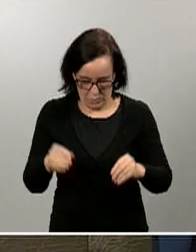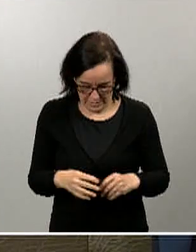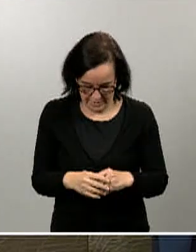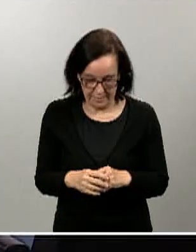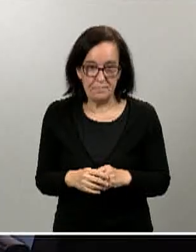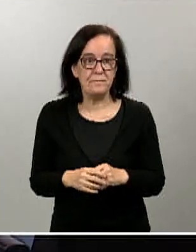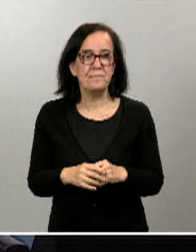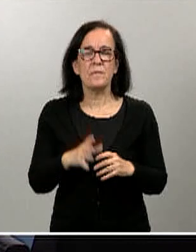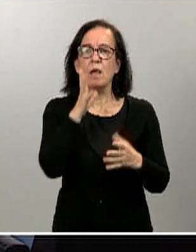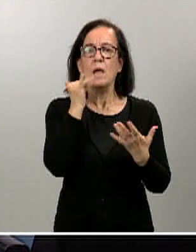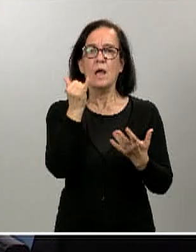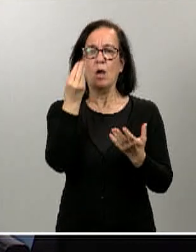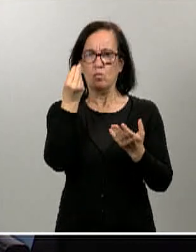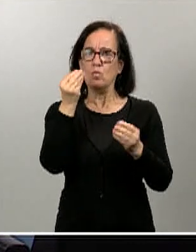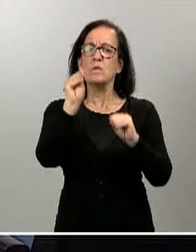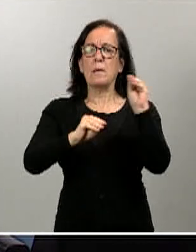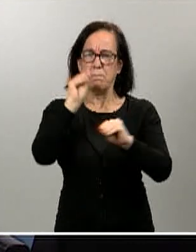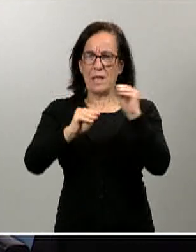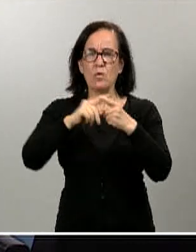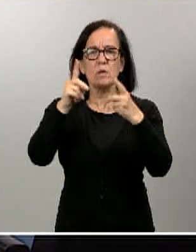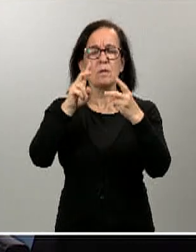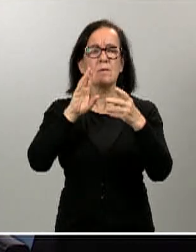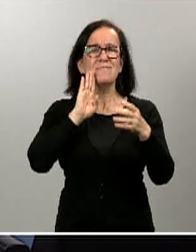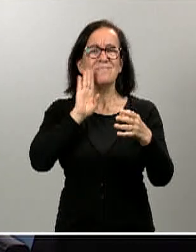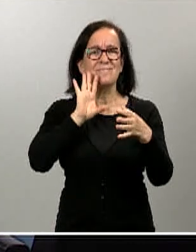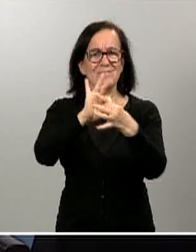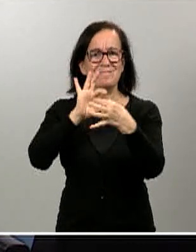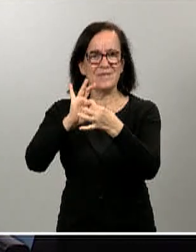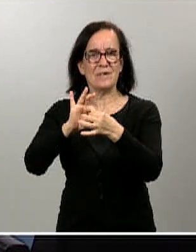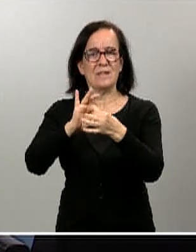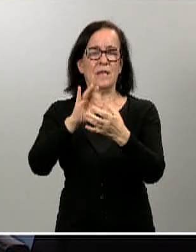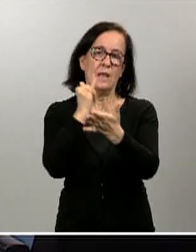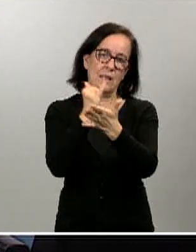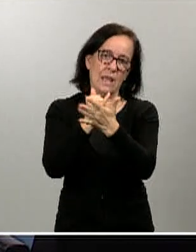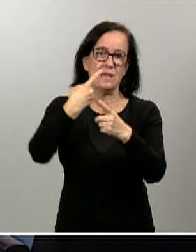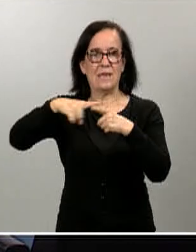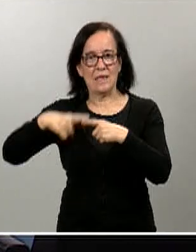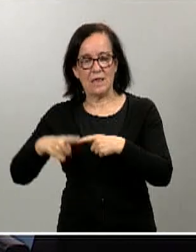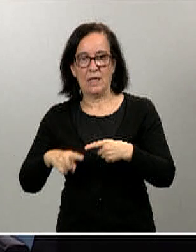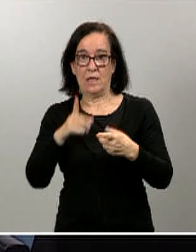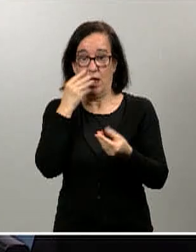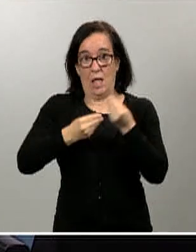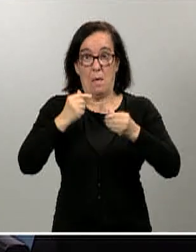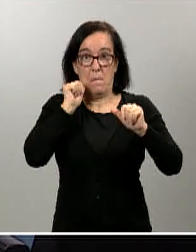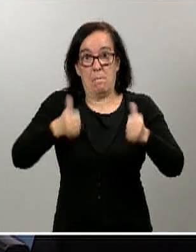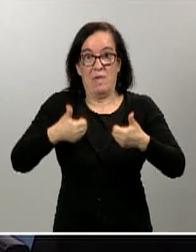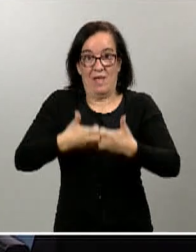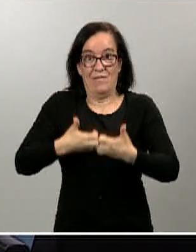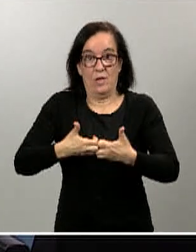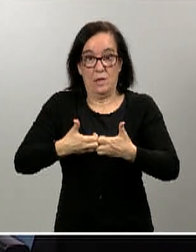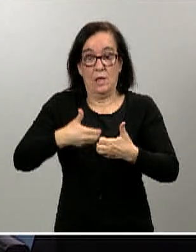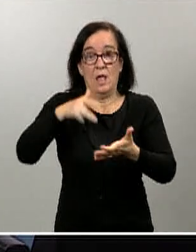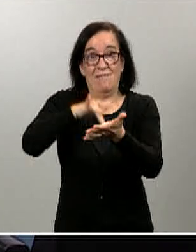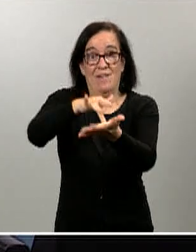hay muchas preguntas relativas a los test y a las distintas pruebas que se pueden poner en marcha en fechas próximas. Por ejemplo,